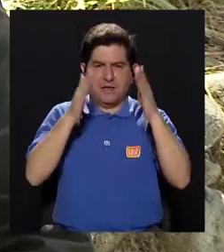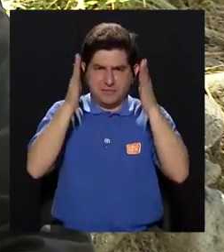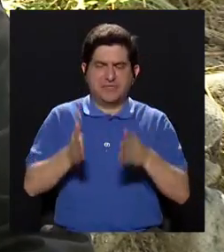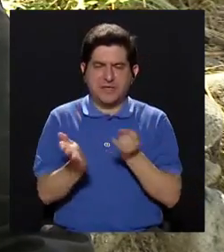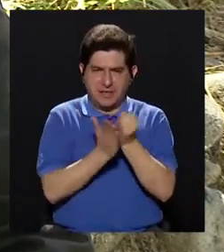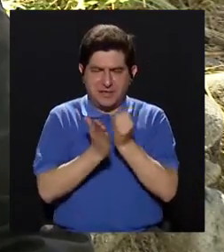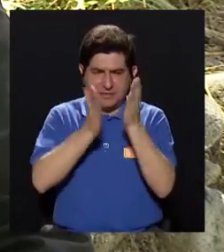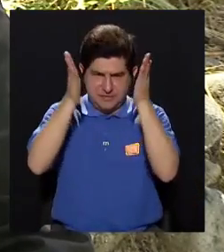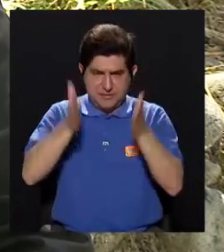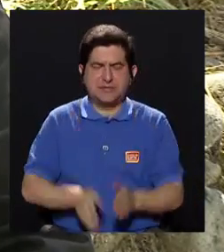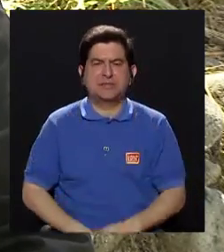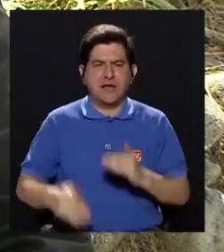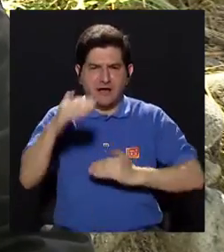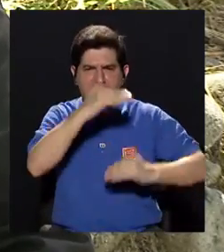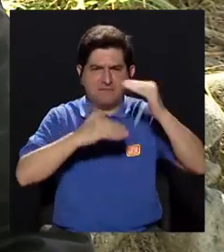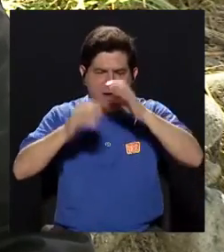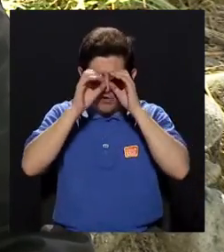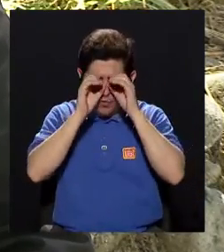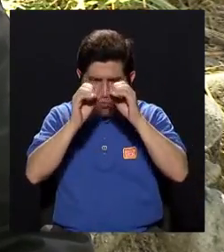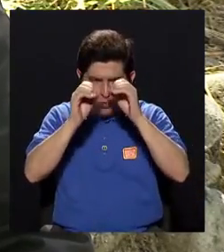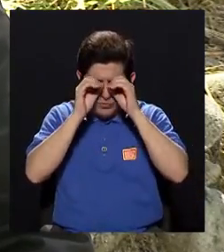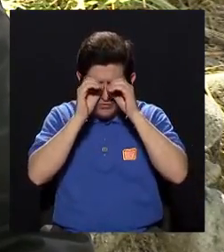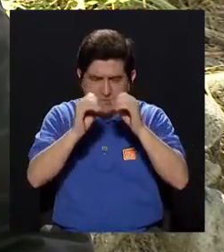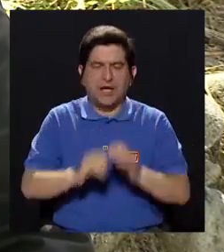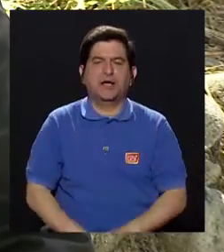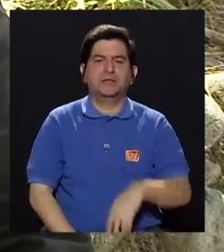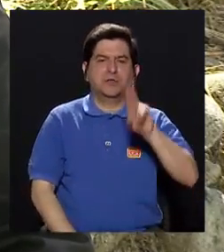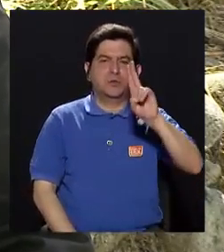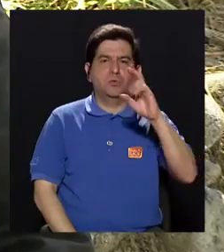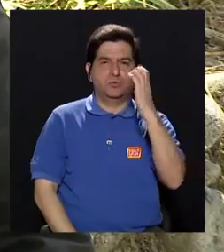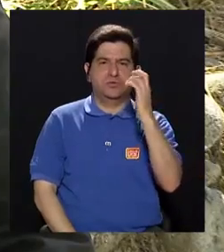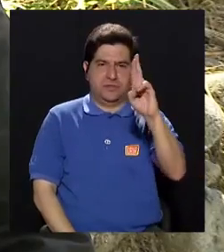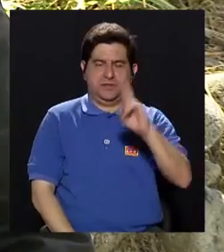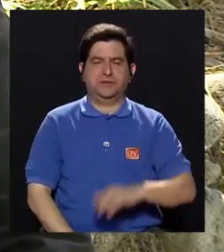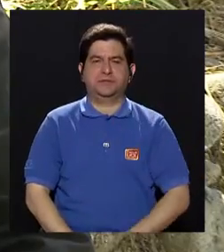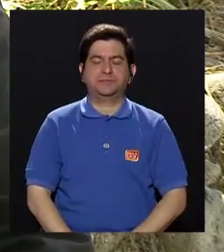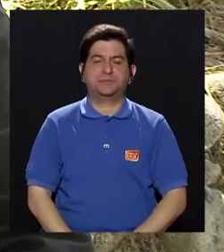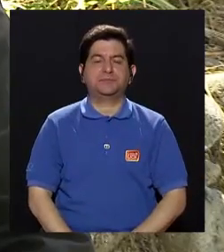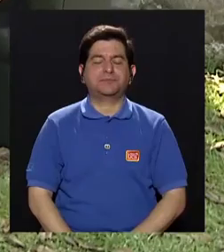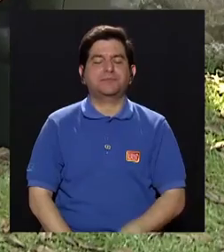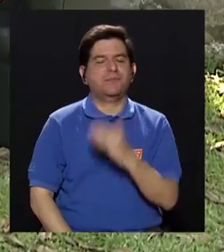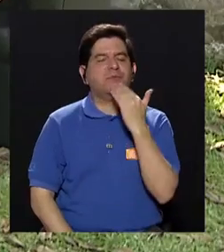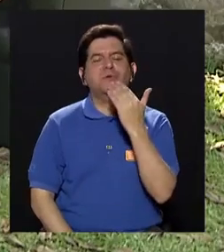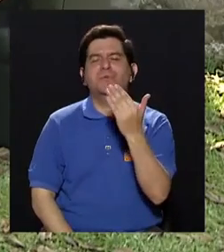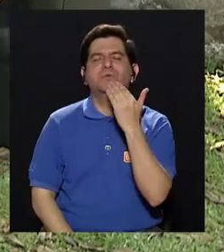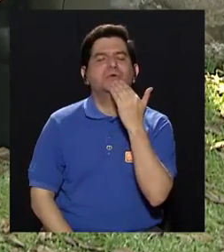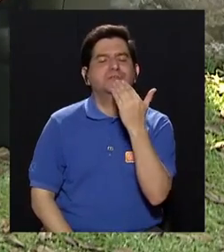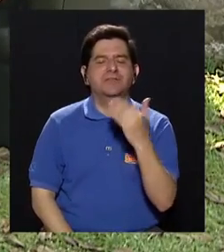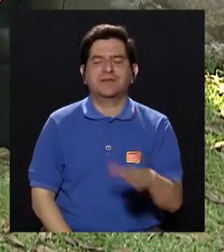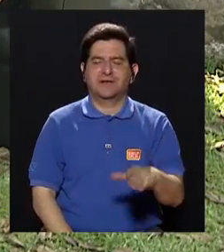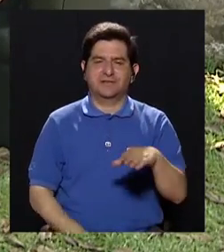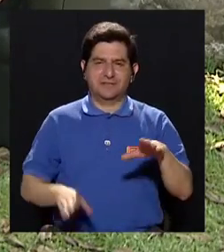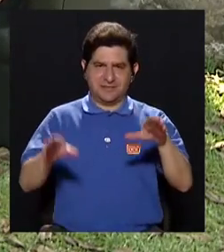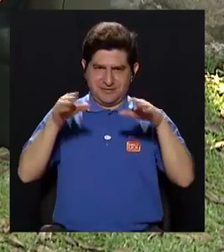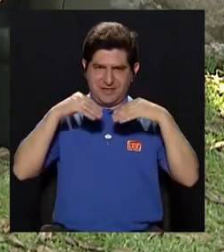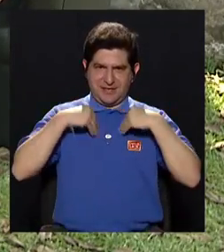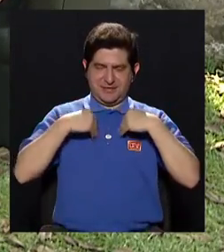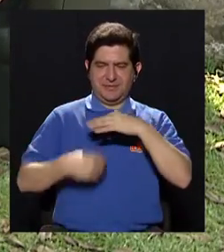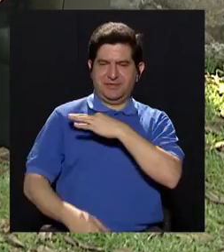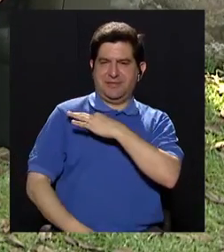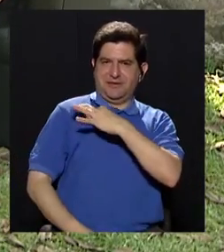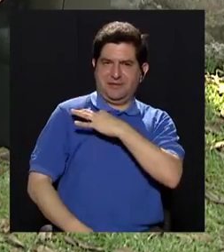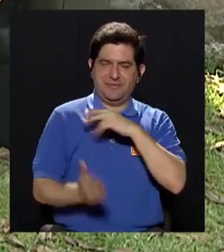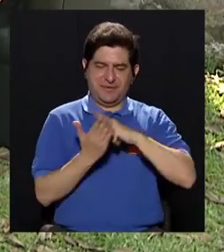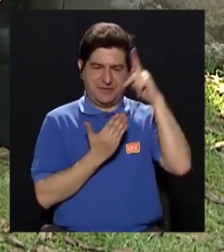docente e investigador de la Facultad de Microbiología de la Universidad de Costa Rica. Don Ólger, muchísimas gracias por aceptar la